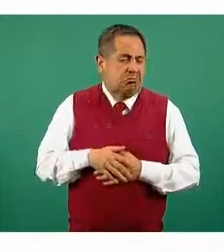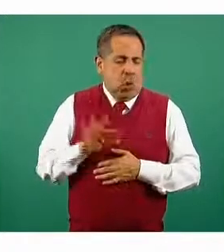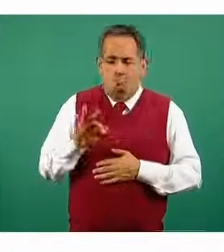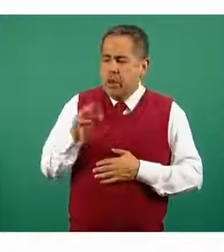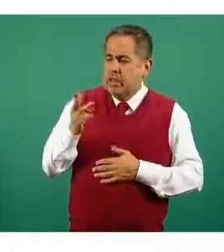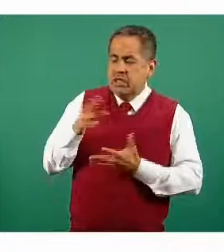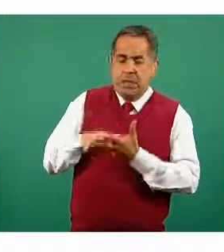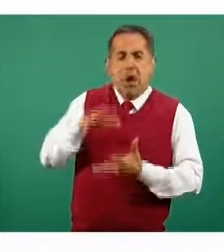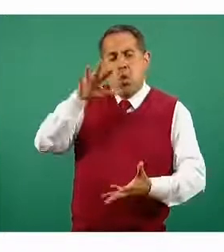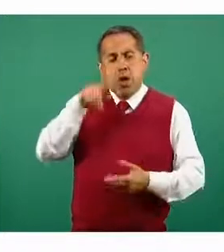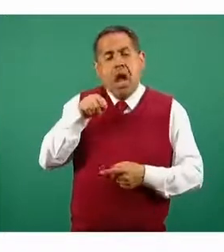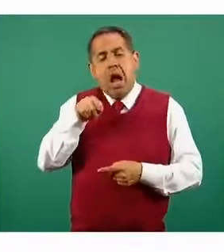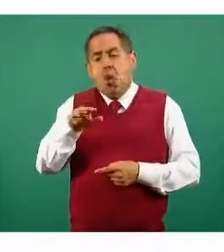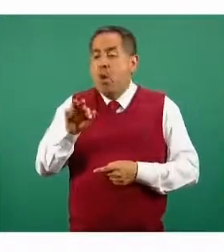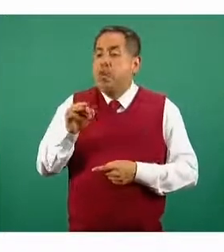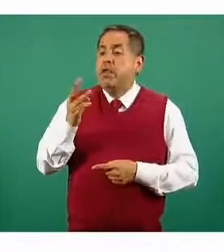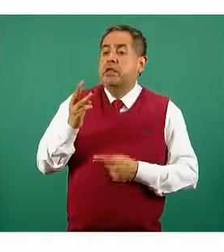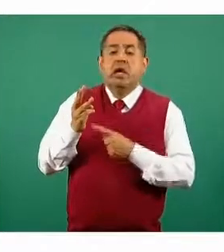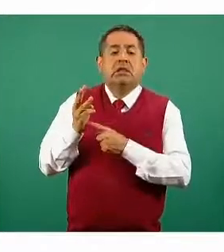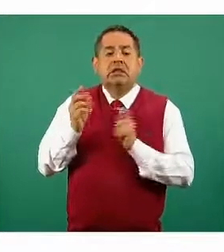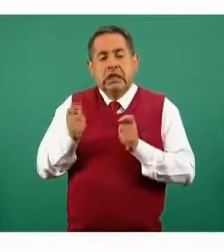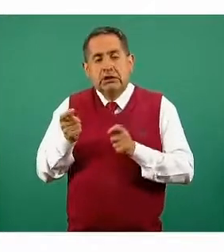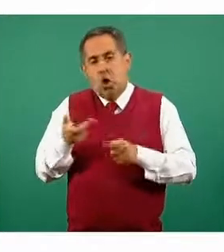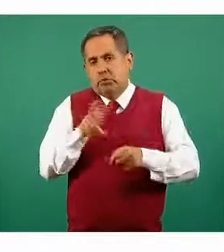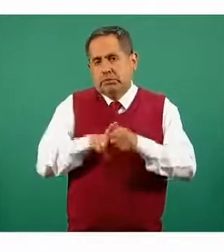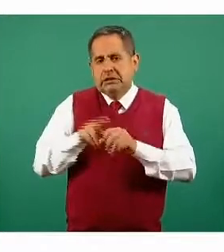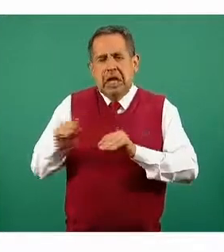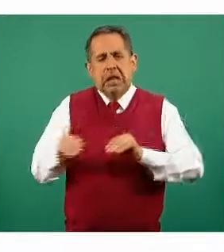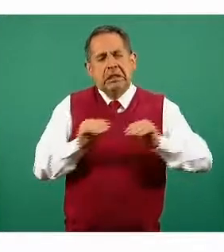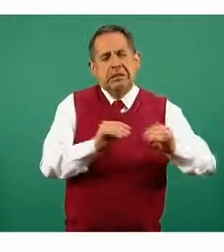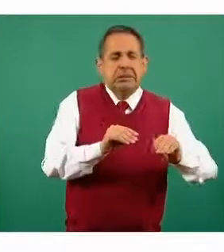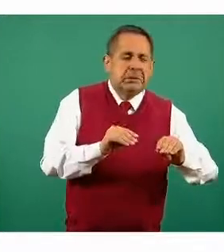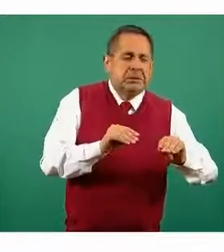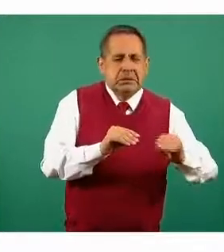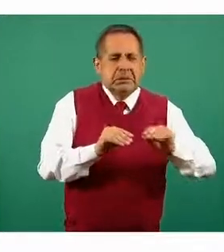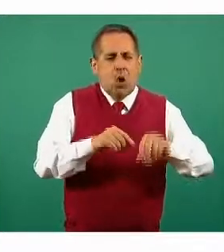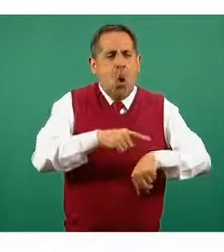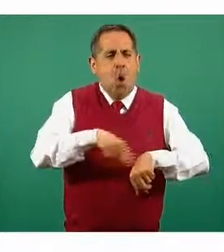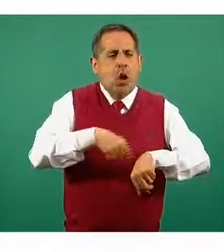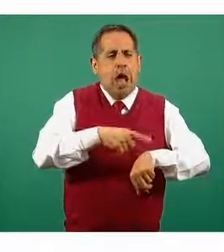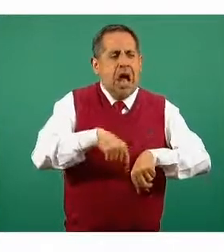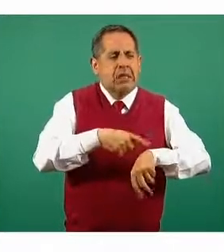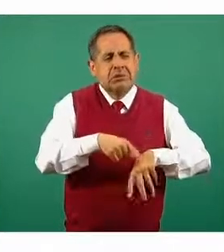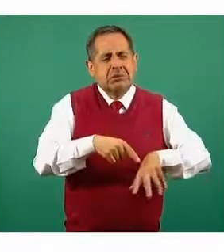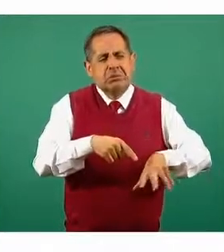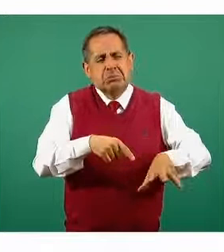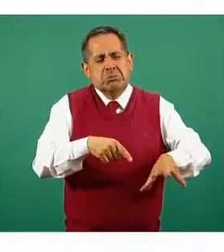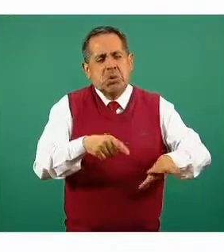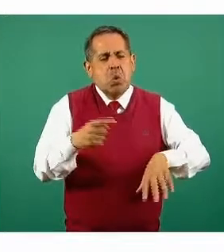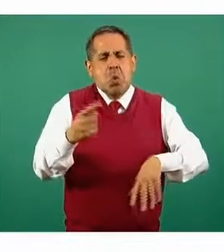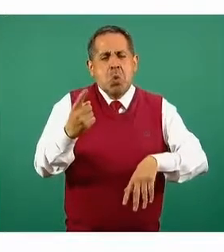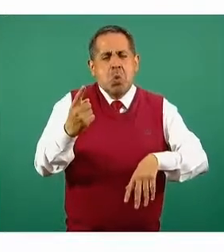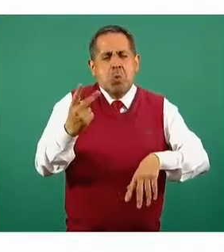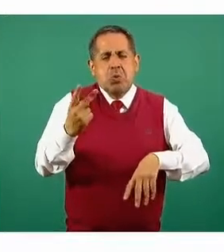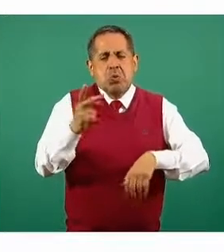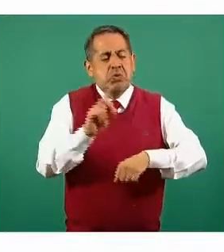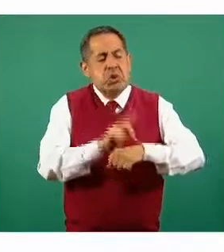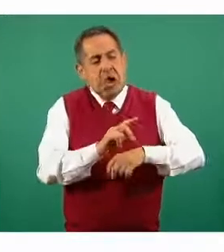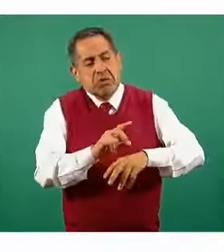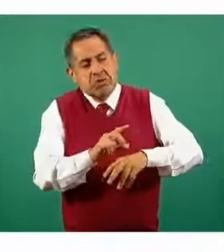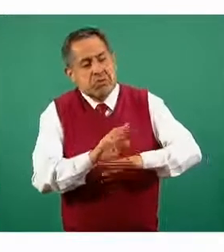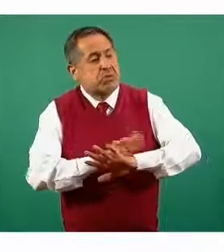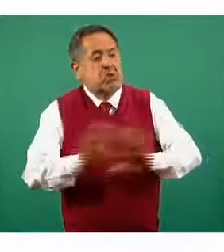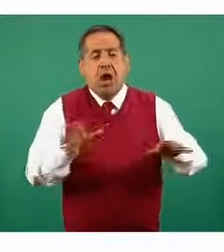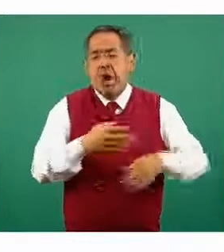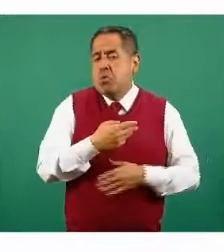han tenido la necesidad de hospitalizarse por algunas horas o incluso unos pocos días y se han